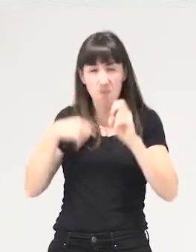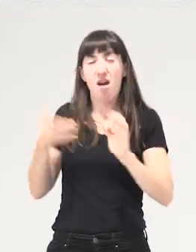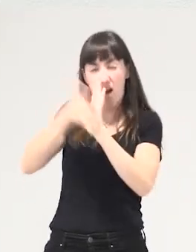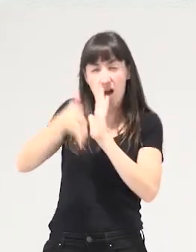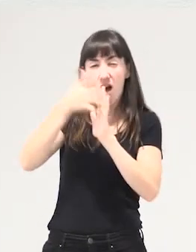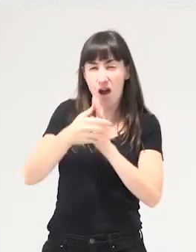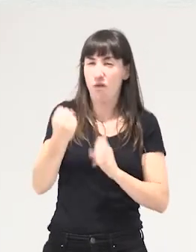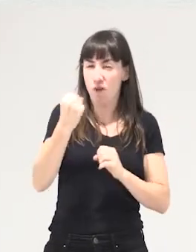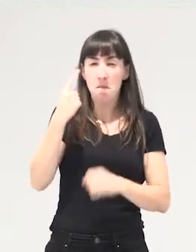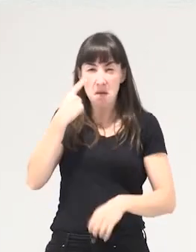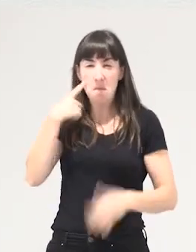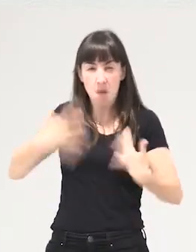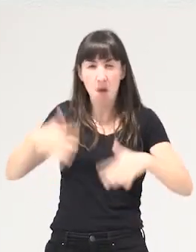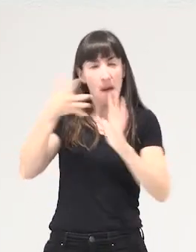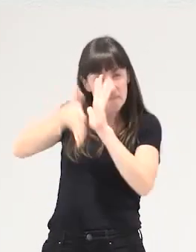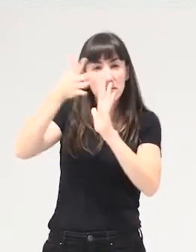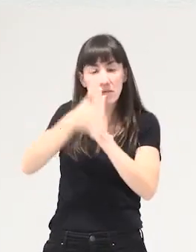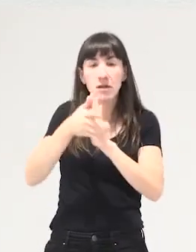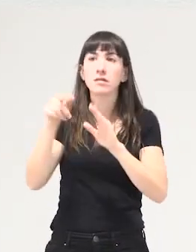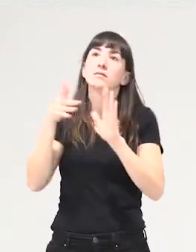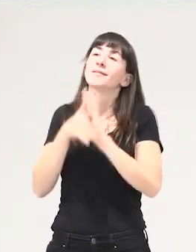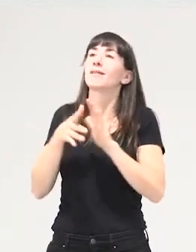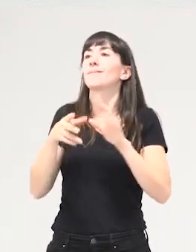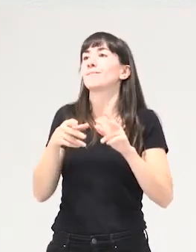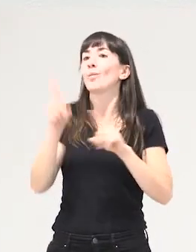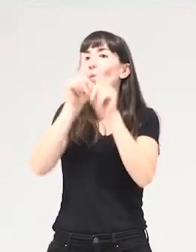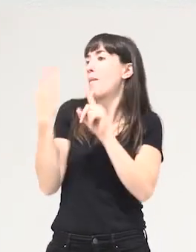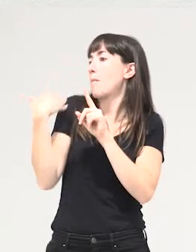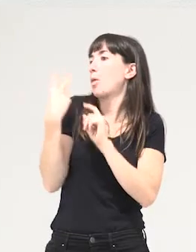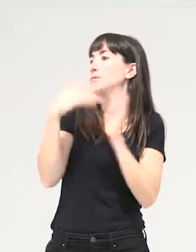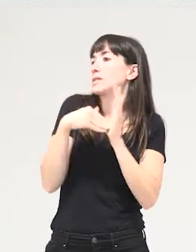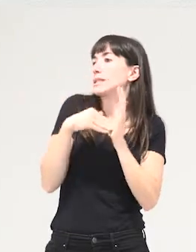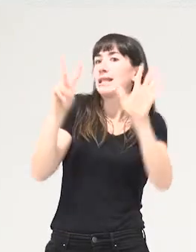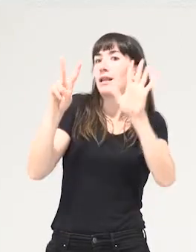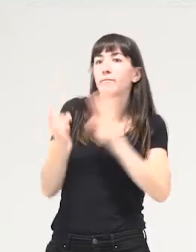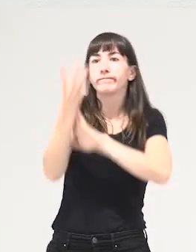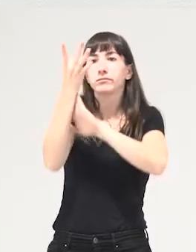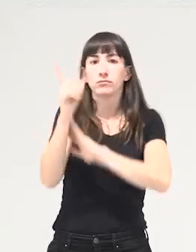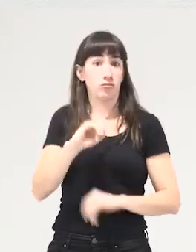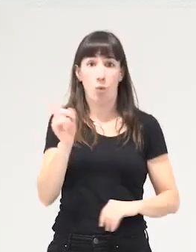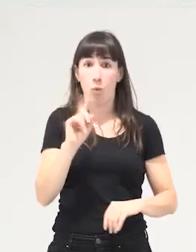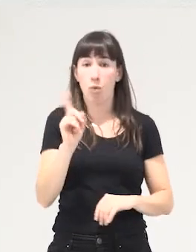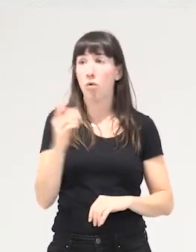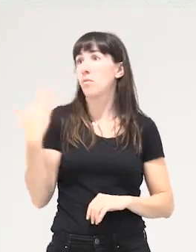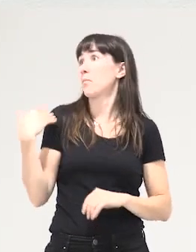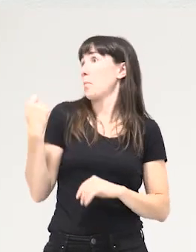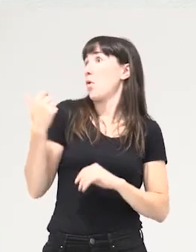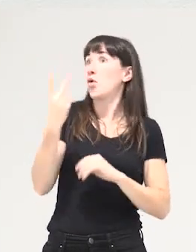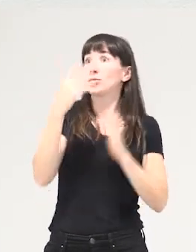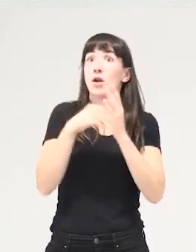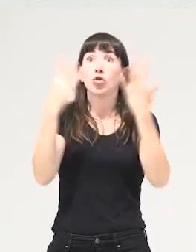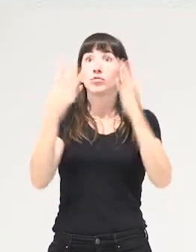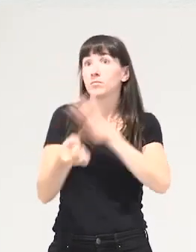decirlo no significa decir que el problema haya surgido en el 2007-2008 no significa decir que el problema sean las